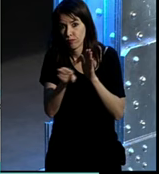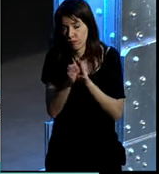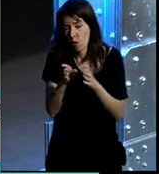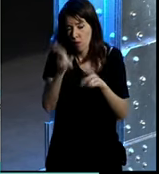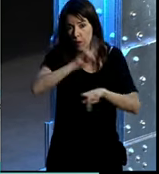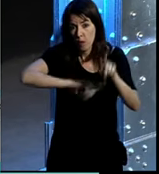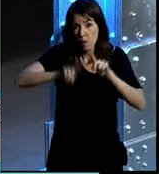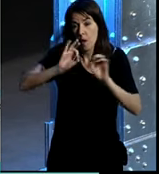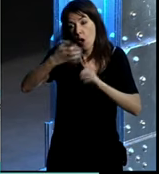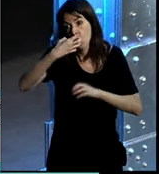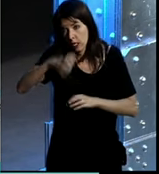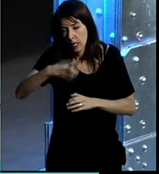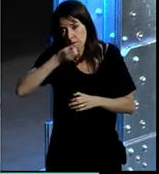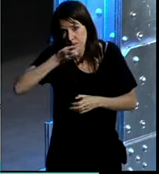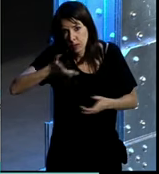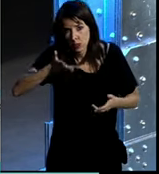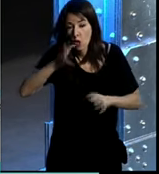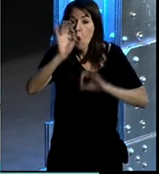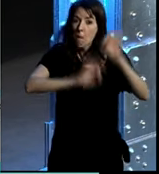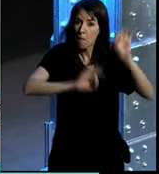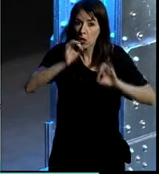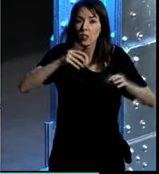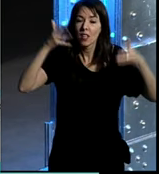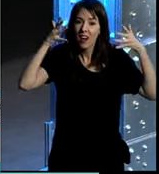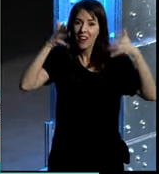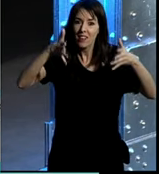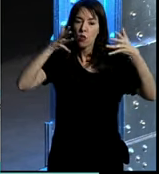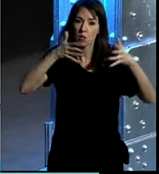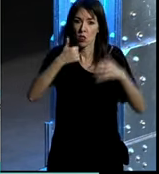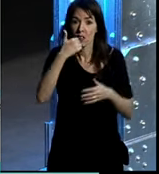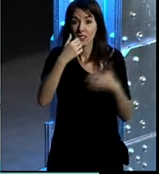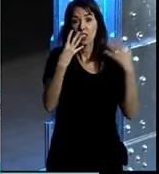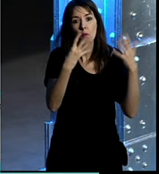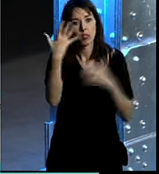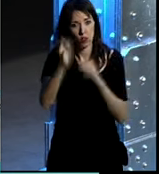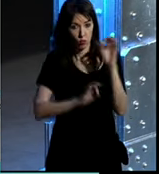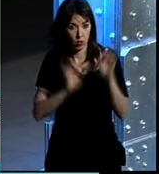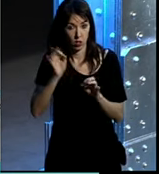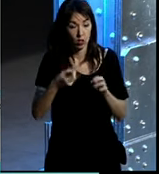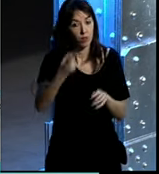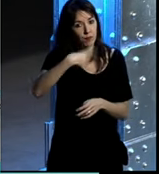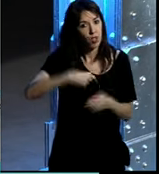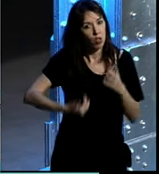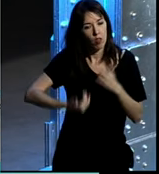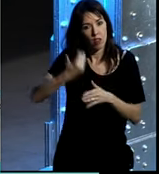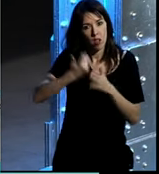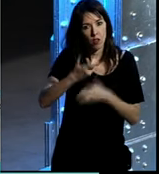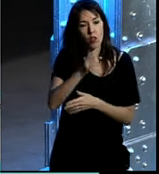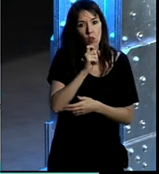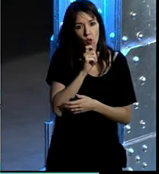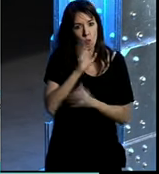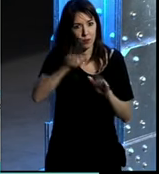algún problema alguna queja pero bueno el porcentaje de recomendación como digo está cerca del 95% y para nosotros nuestro día a día está